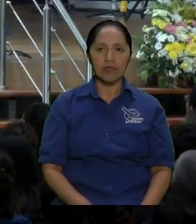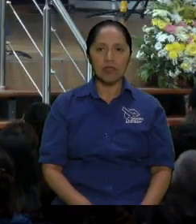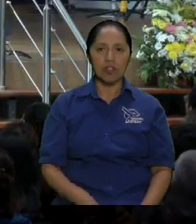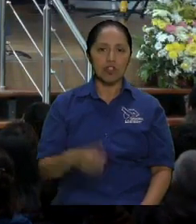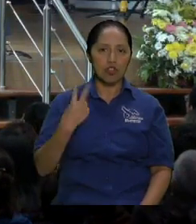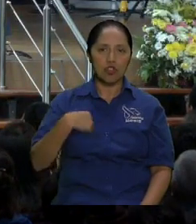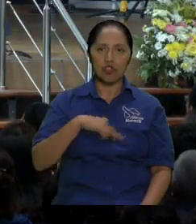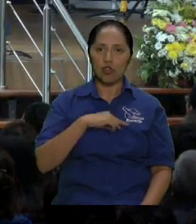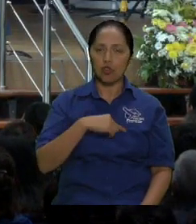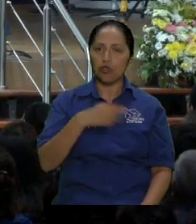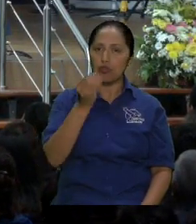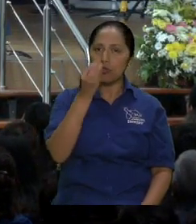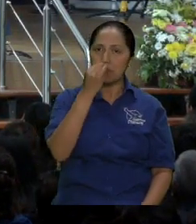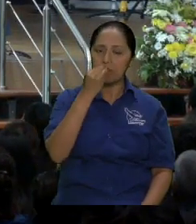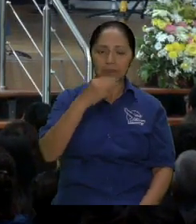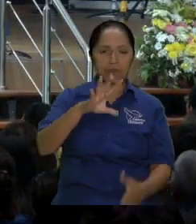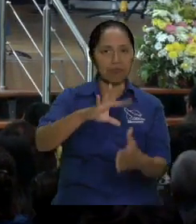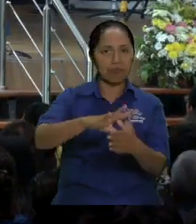aunque me digan que no lo haga,